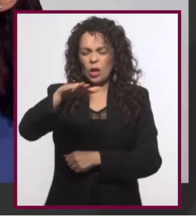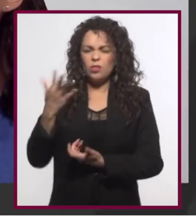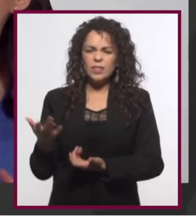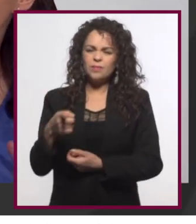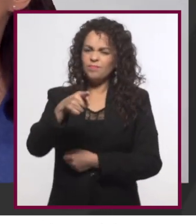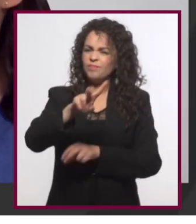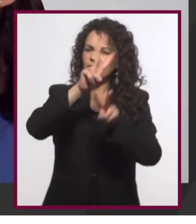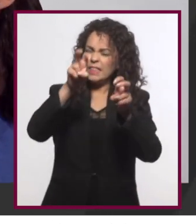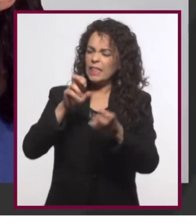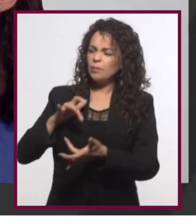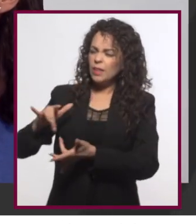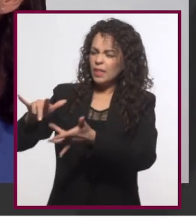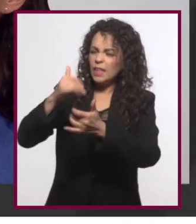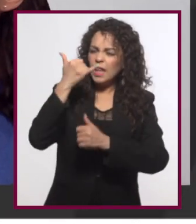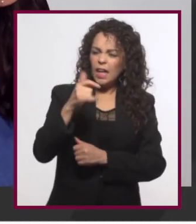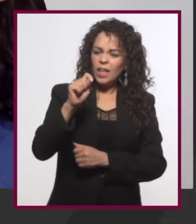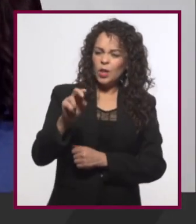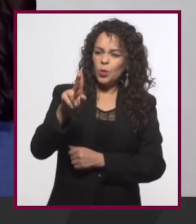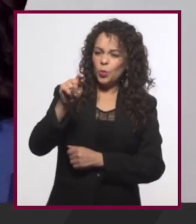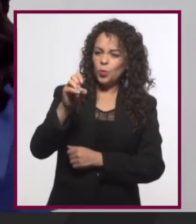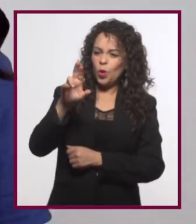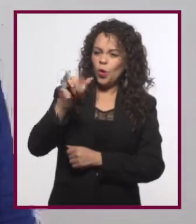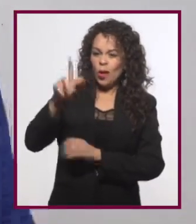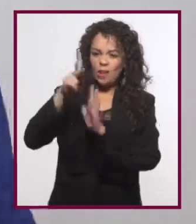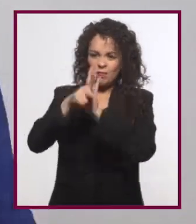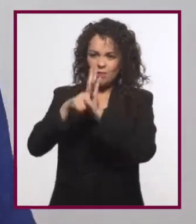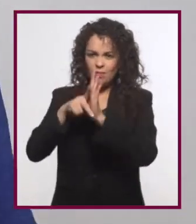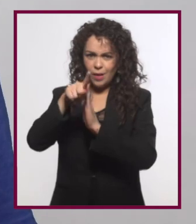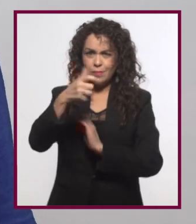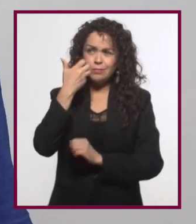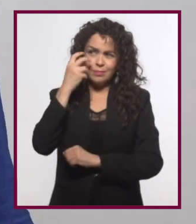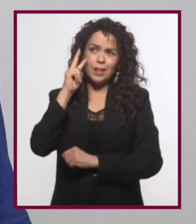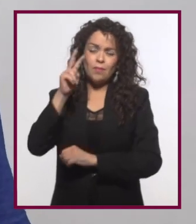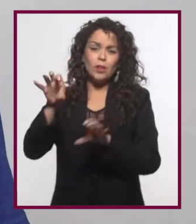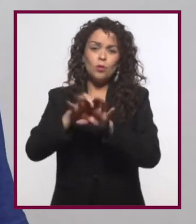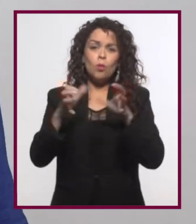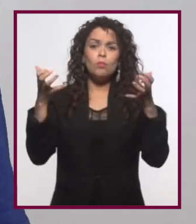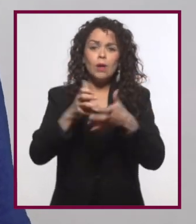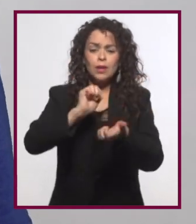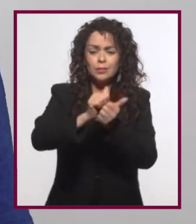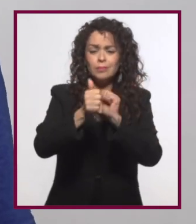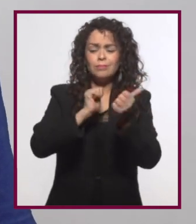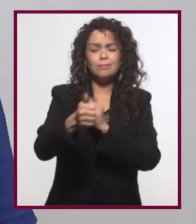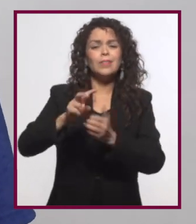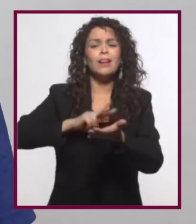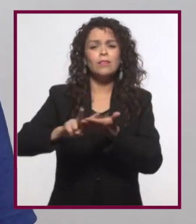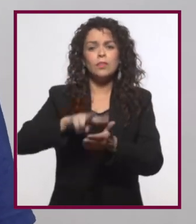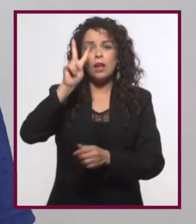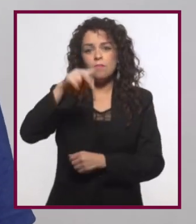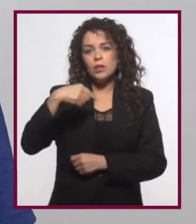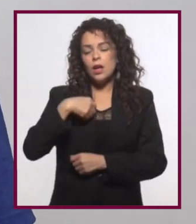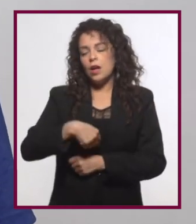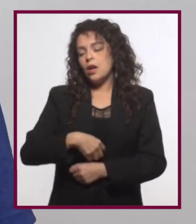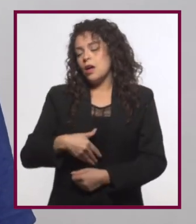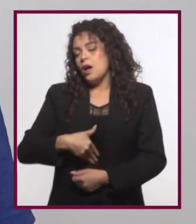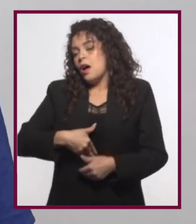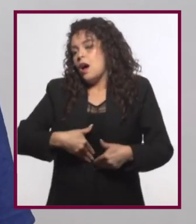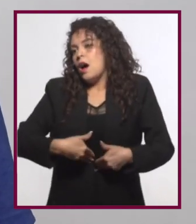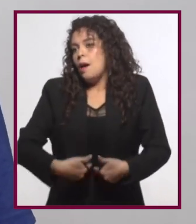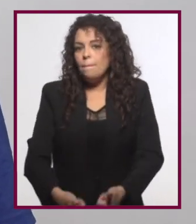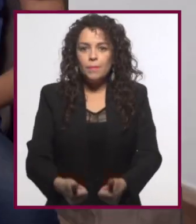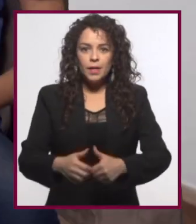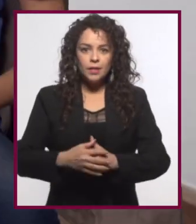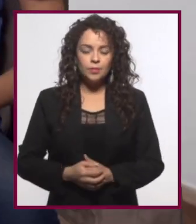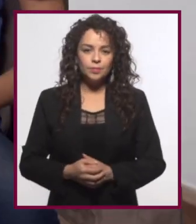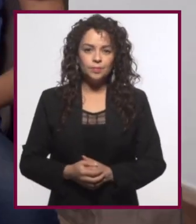y hablando de redes sociales y tutoriales. ¿No quieres ver un tutorial de cómo se hacen unos chilaquiles verdes? Me estoy muriendo de